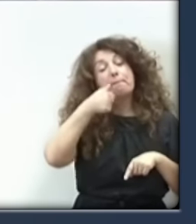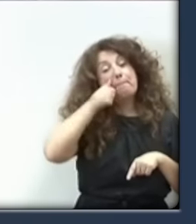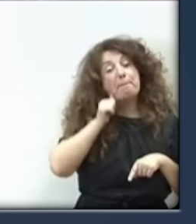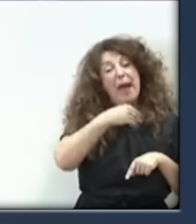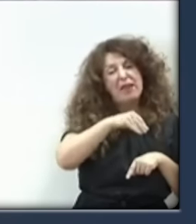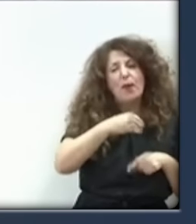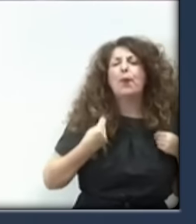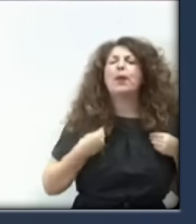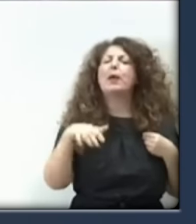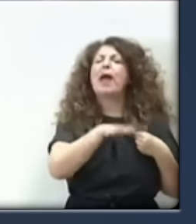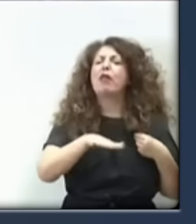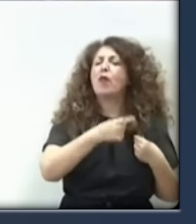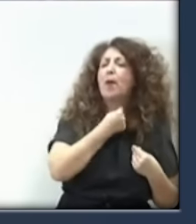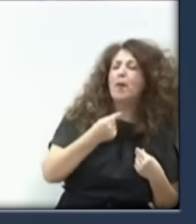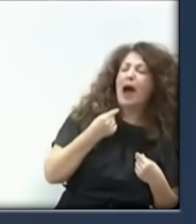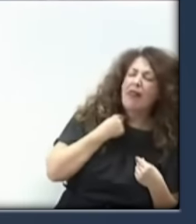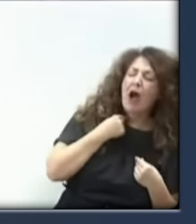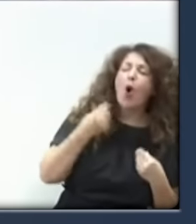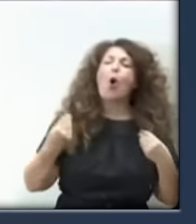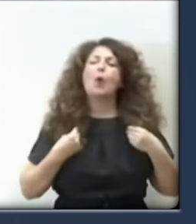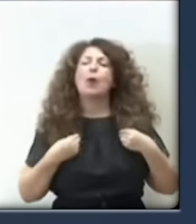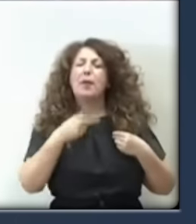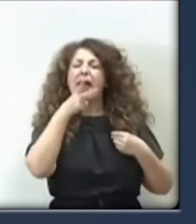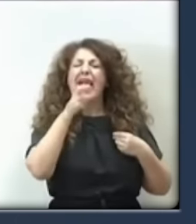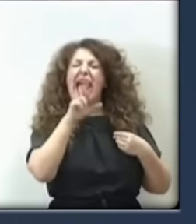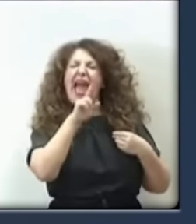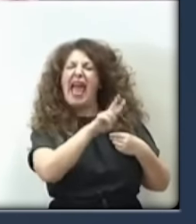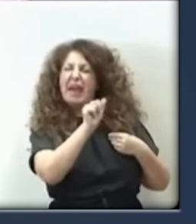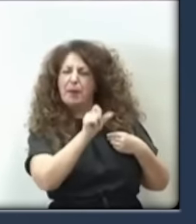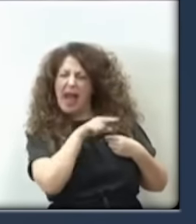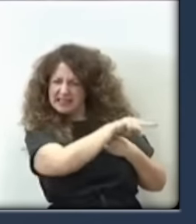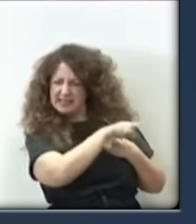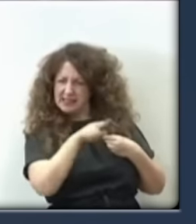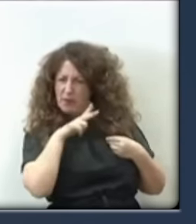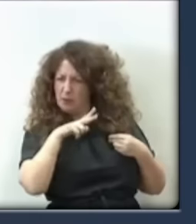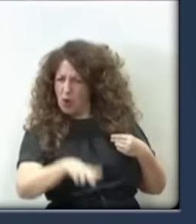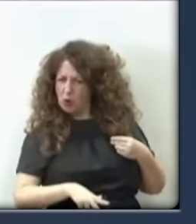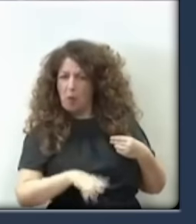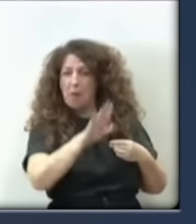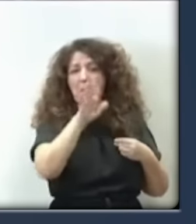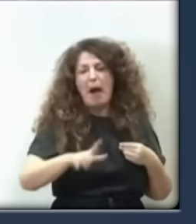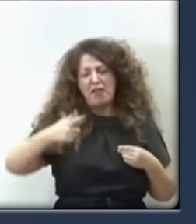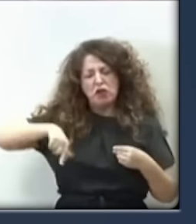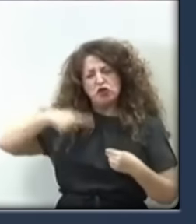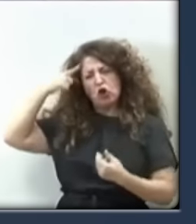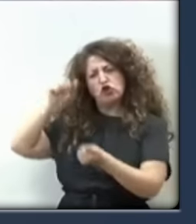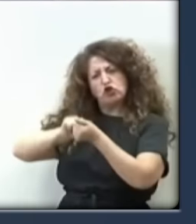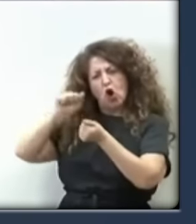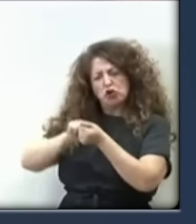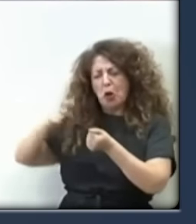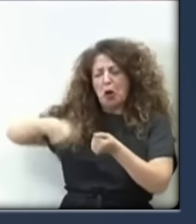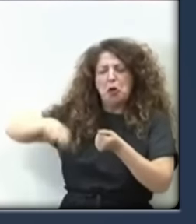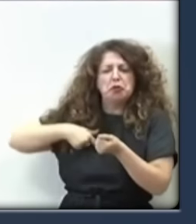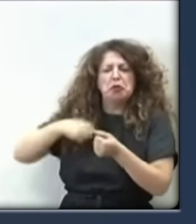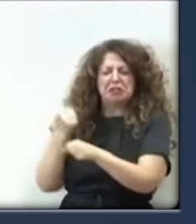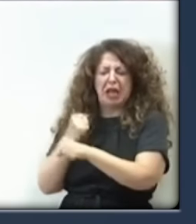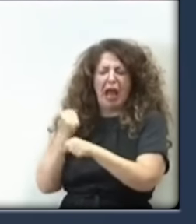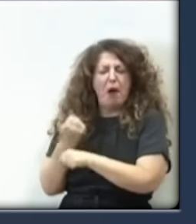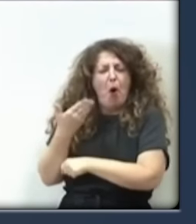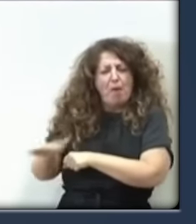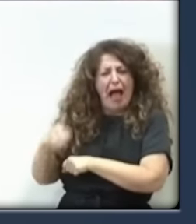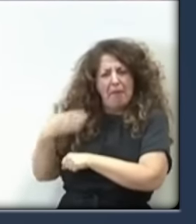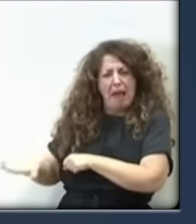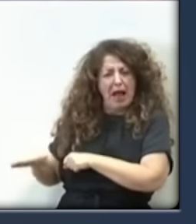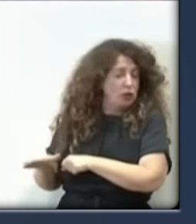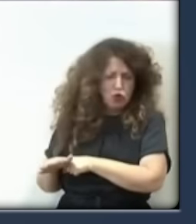¿cree usted que somos todos... No sé si el sanchismo se cree que somos todos tontos o que no hacemos nuestro trabajo o que estamos aquí de bulto. Nosotros venimos a trabajar y